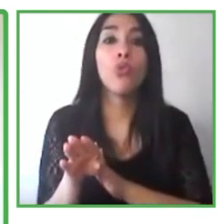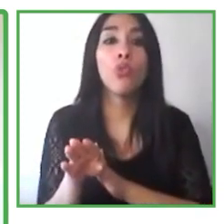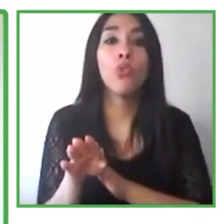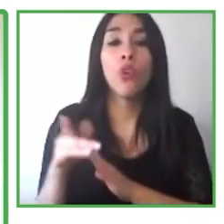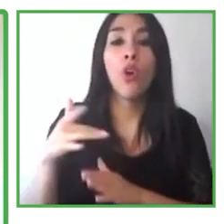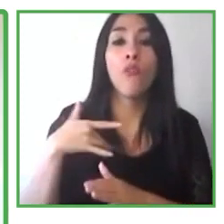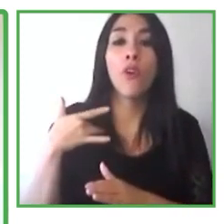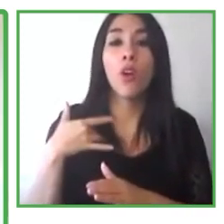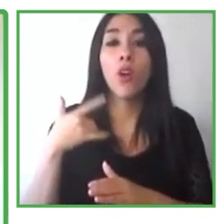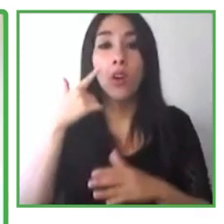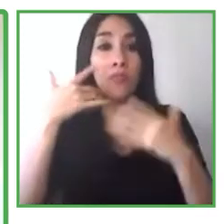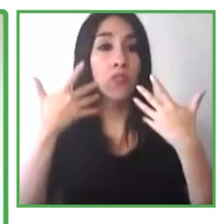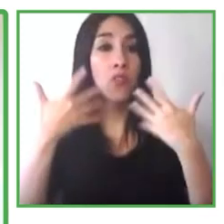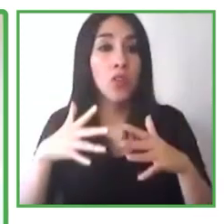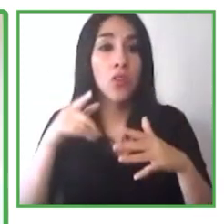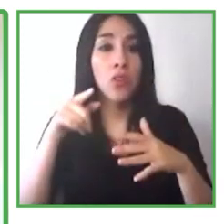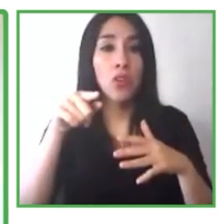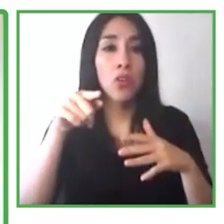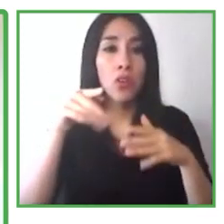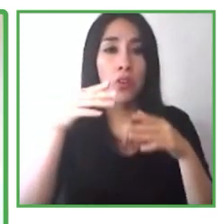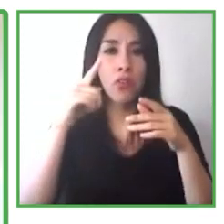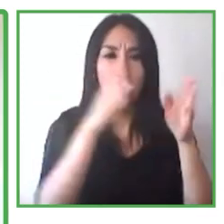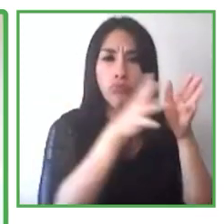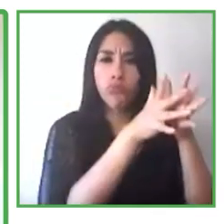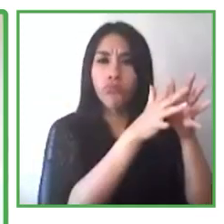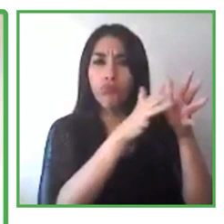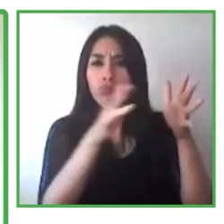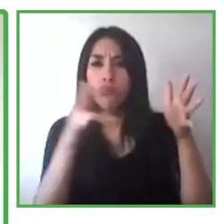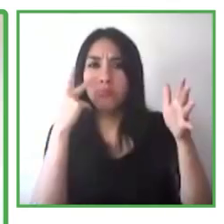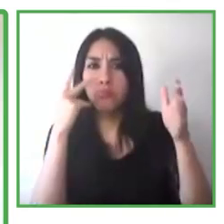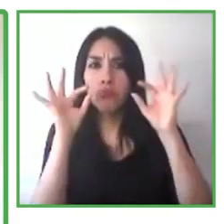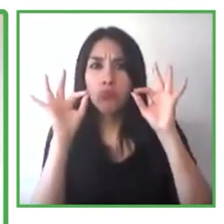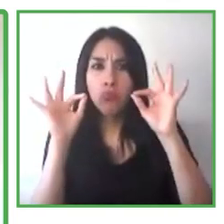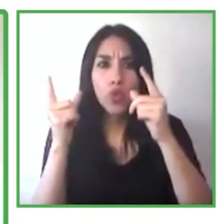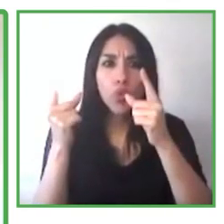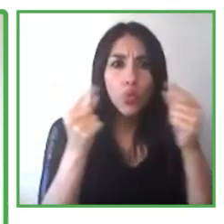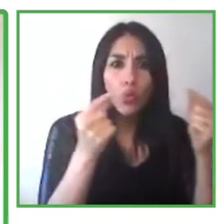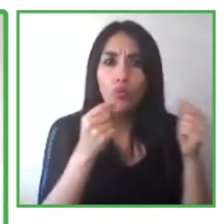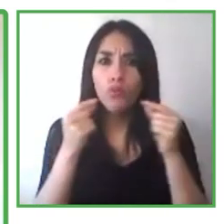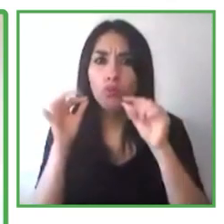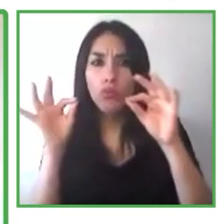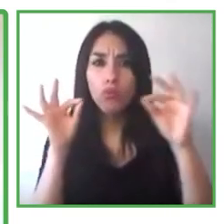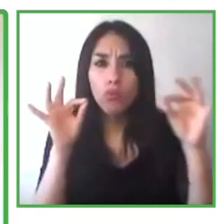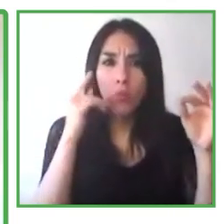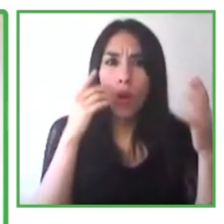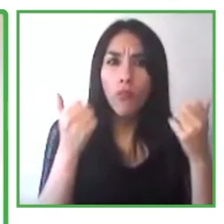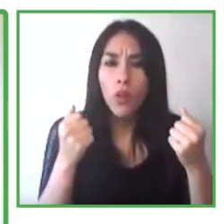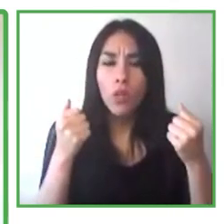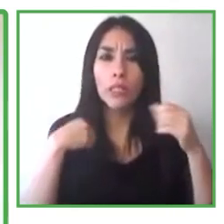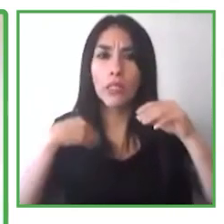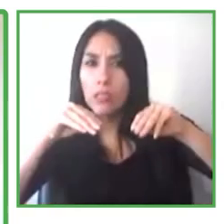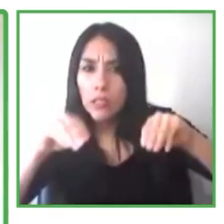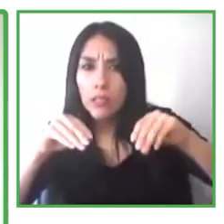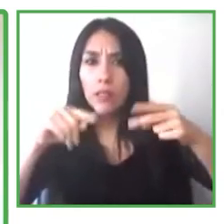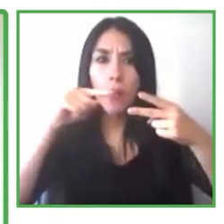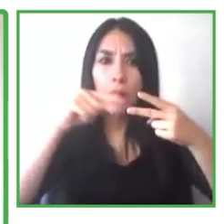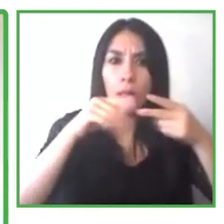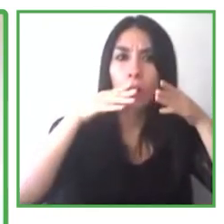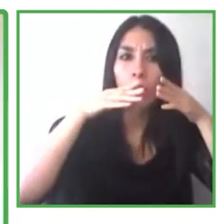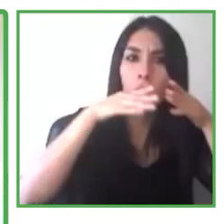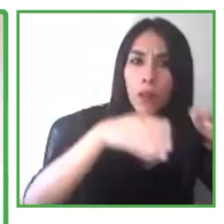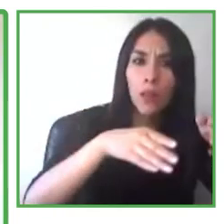división de discapacidad y vamos a hacer esto en tres áreas. En primer lugar, la tecnología. En segundo lugar, tenemos la estructura de